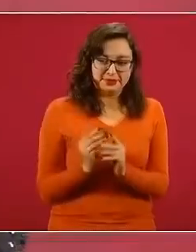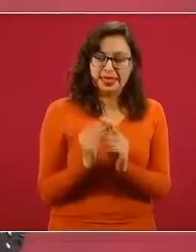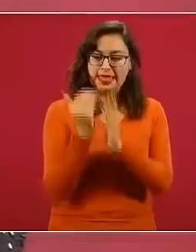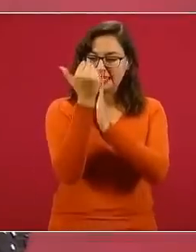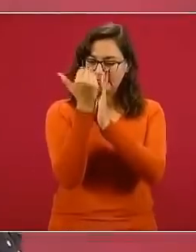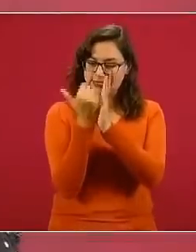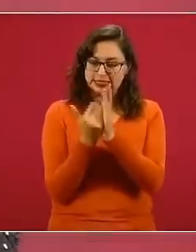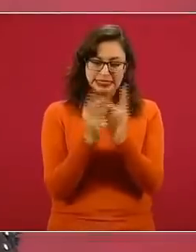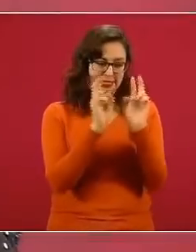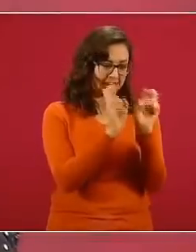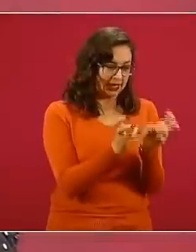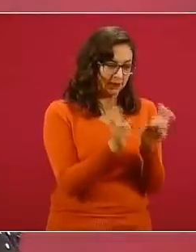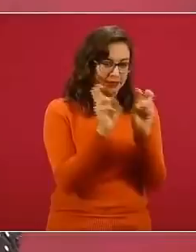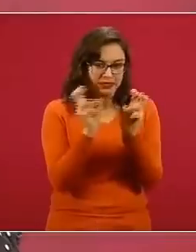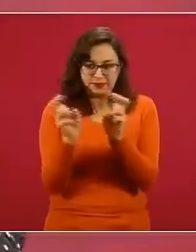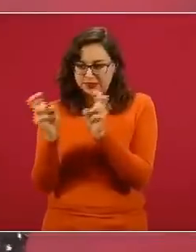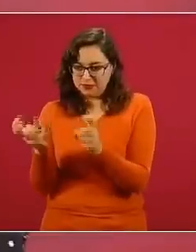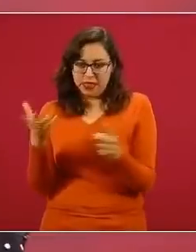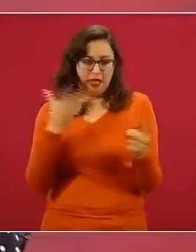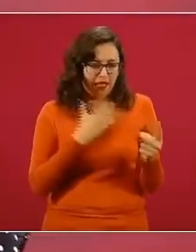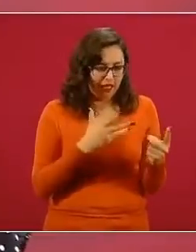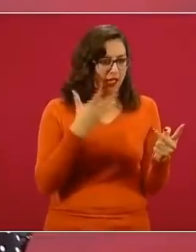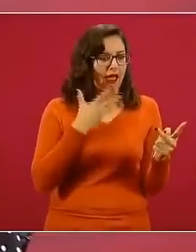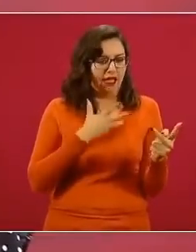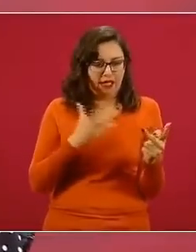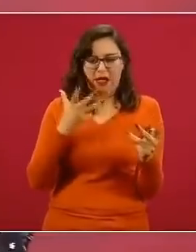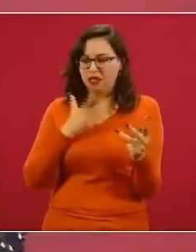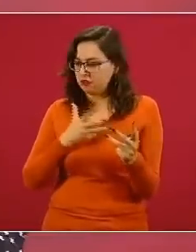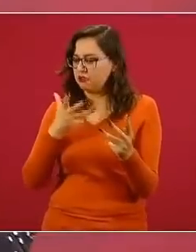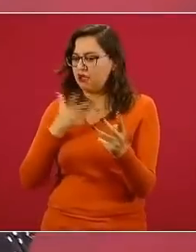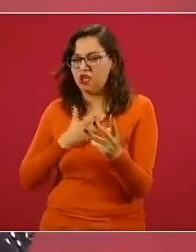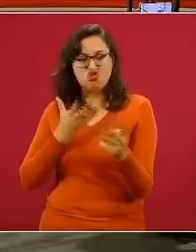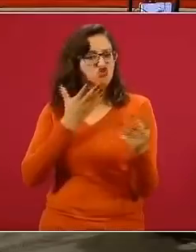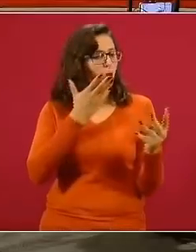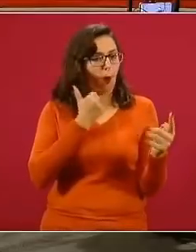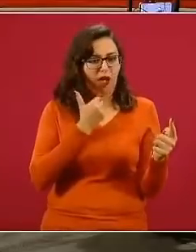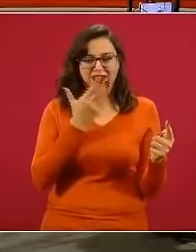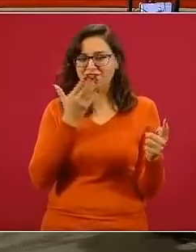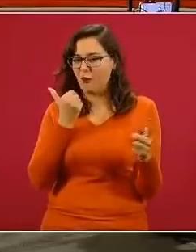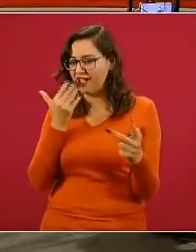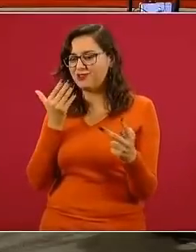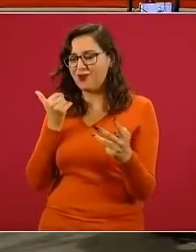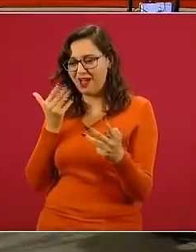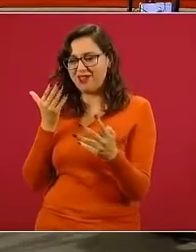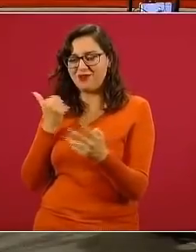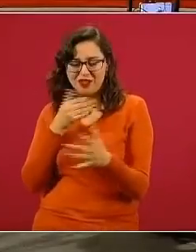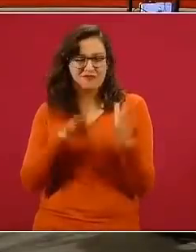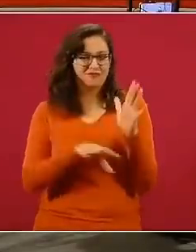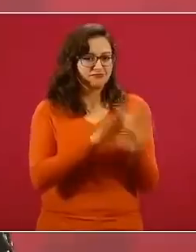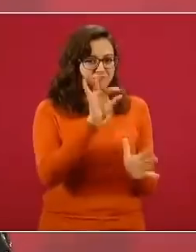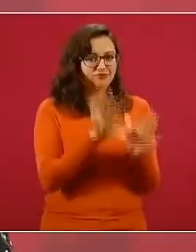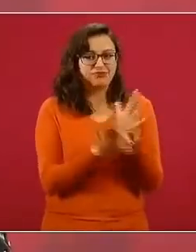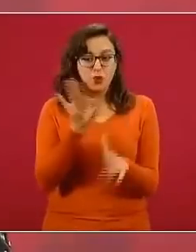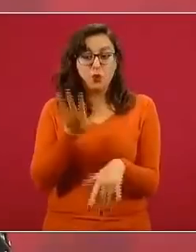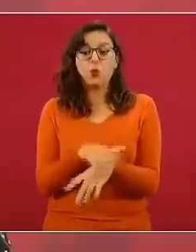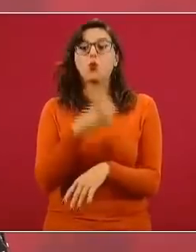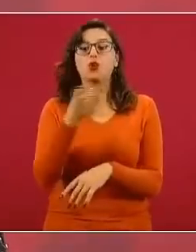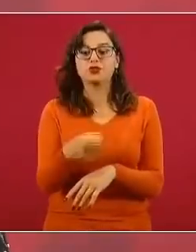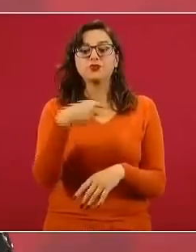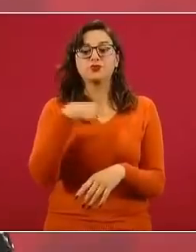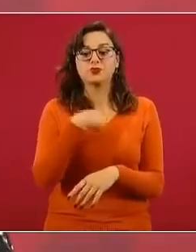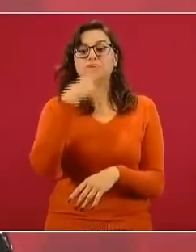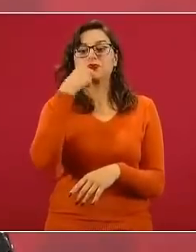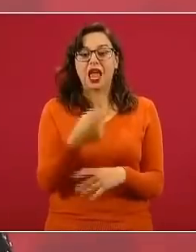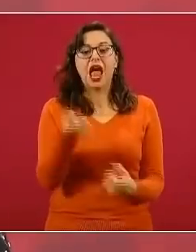mapear, identificar qué ya había. Por eso mencionaba al inicio, bueno, mencionaba en esta diapositiva, cómo hay